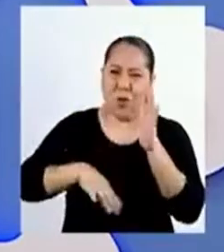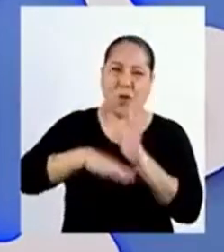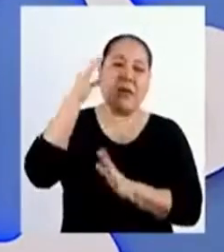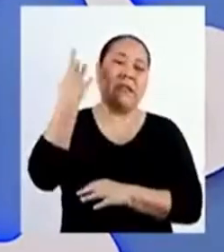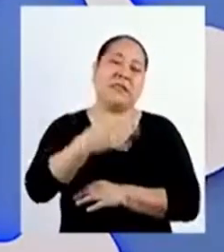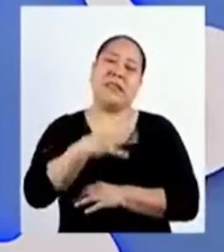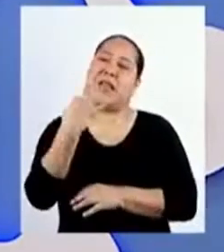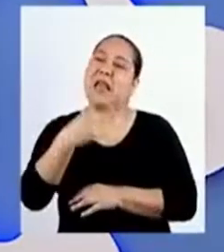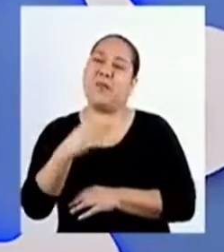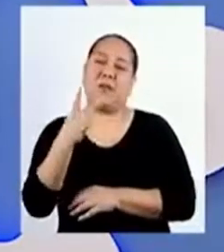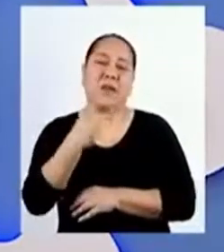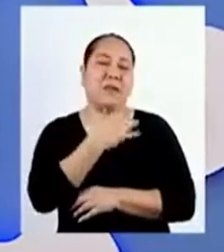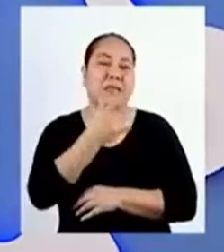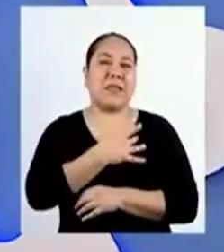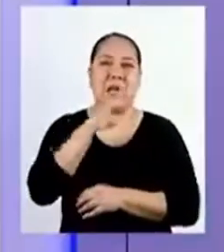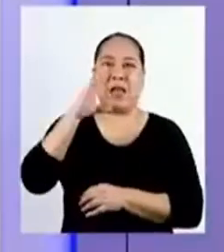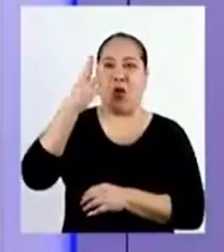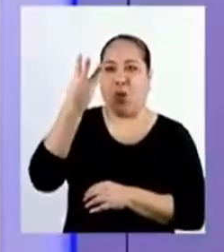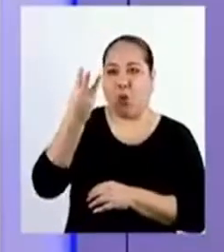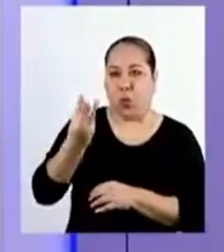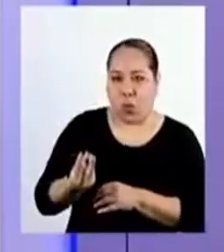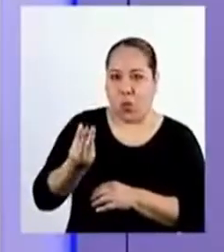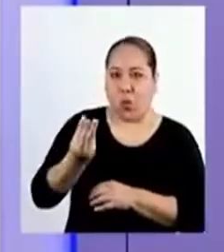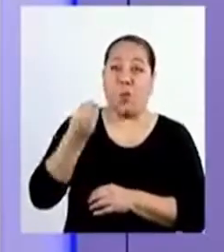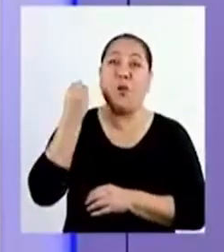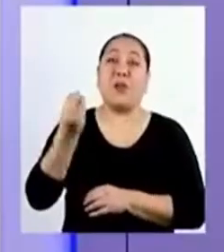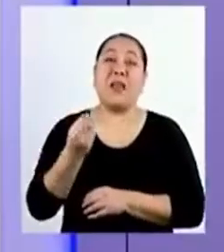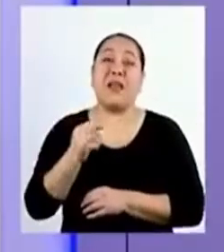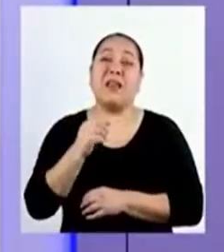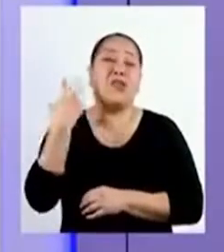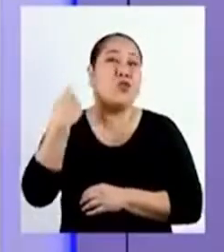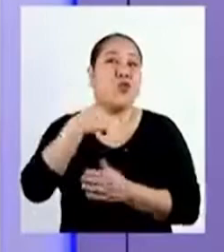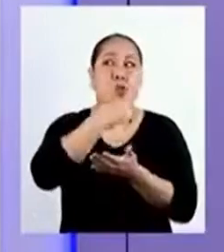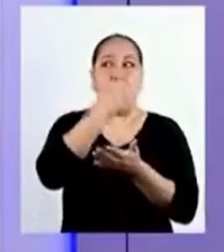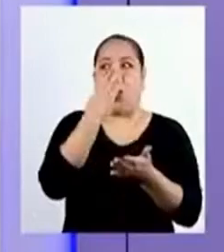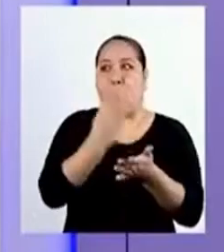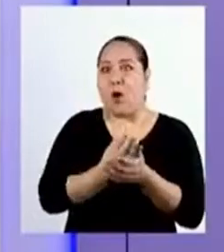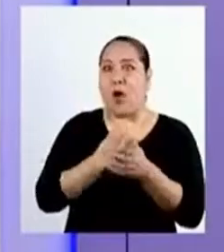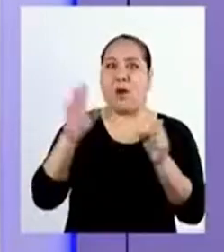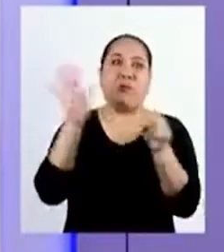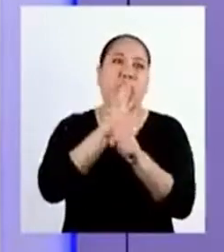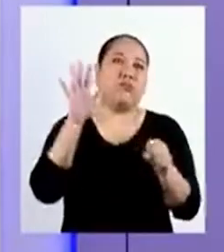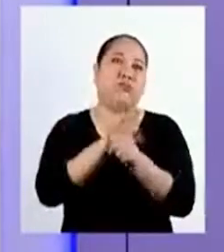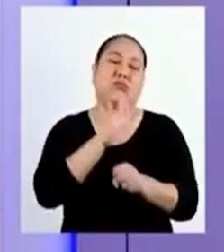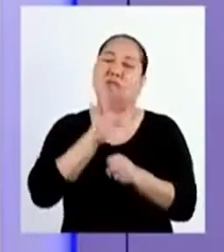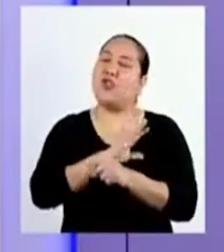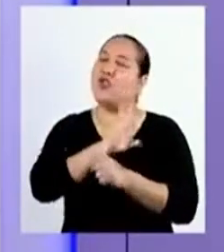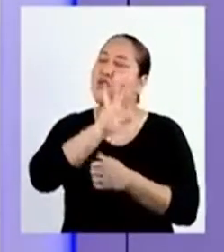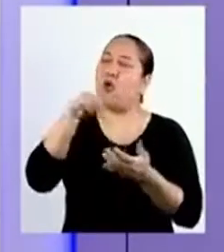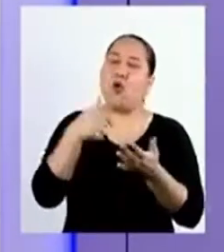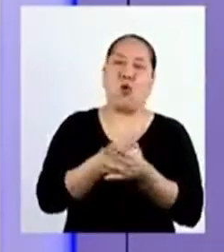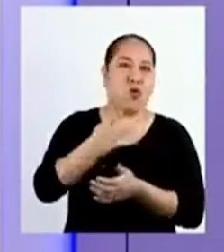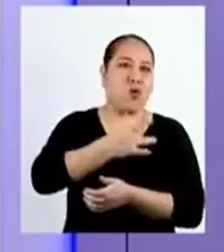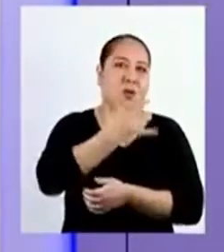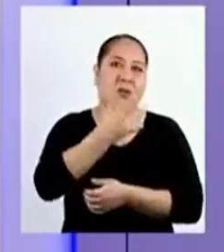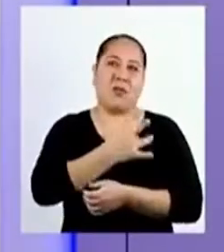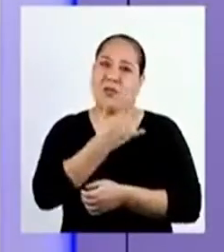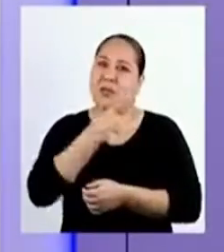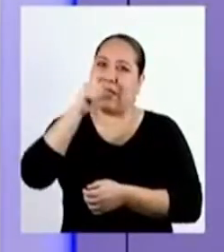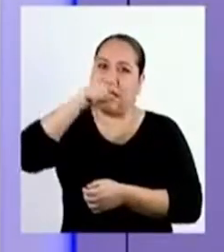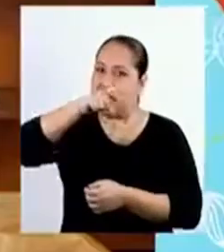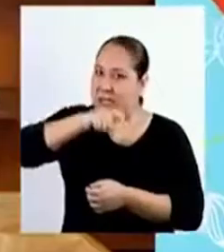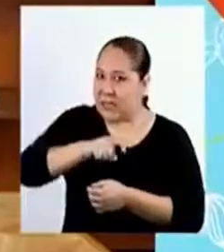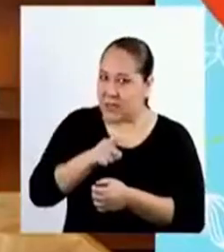experimentaremos la escasez. Pues nunca nos alcanzará para cubrir todas las necesidades que